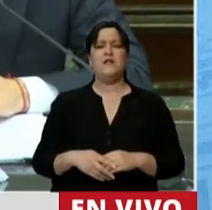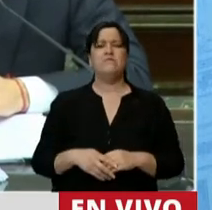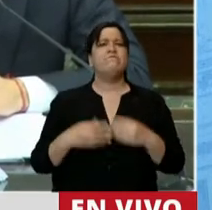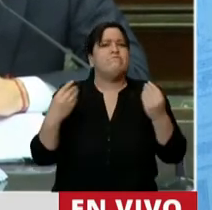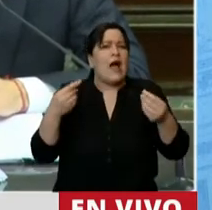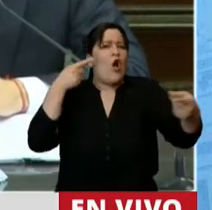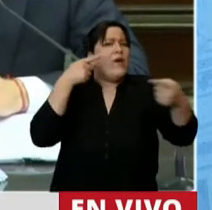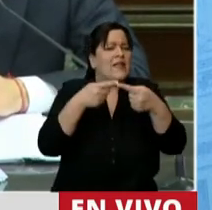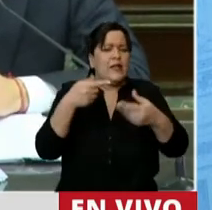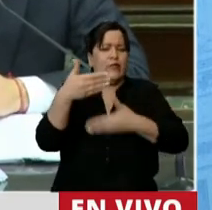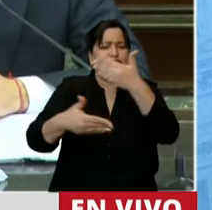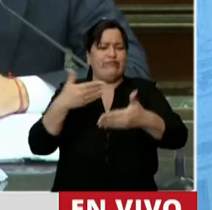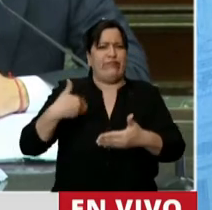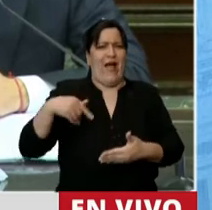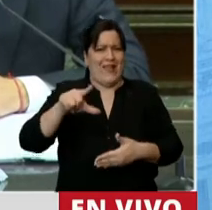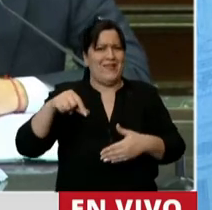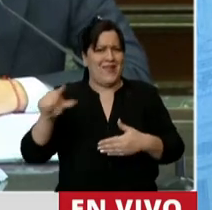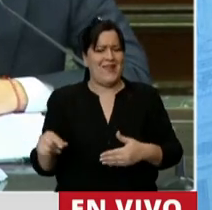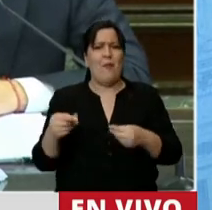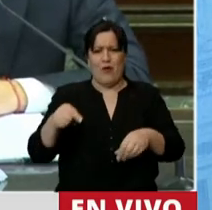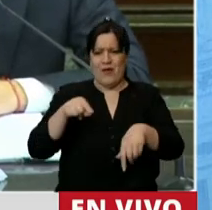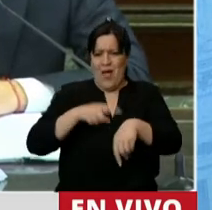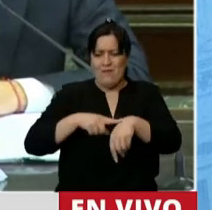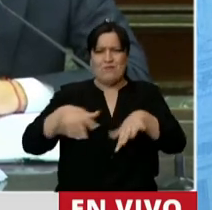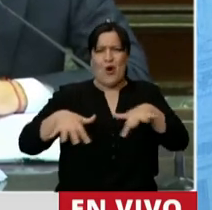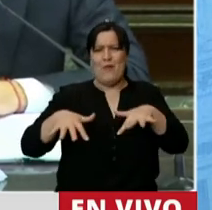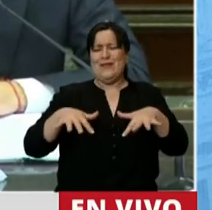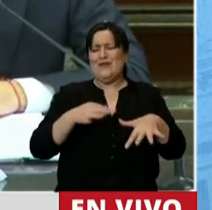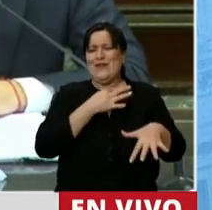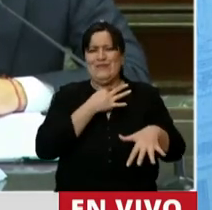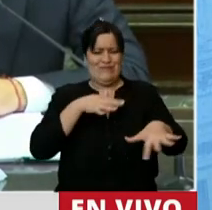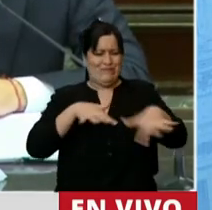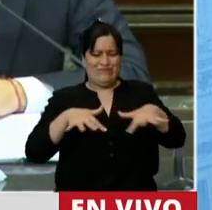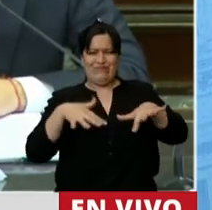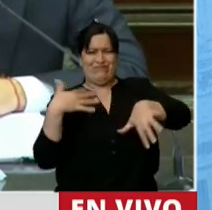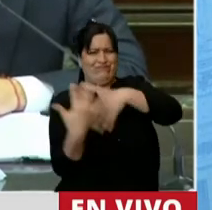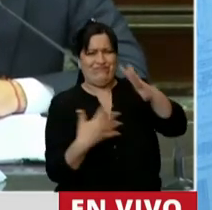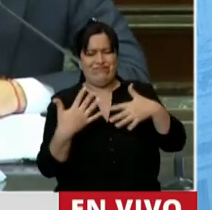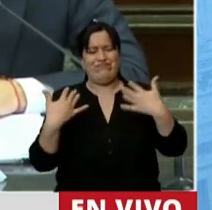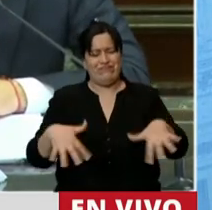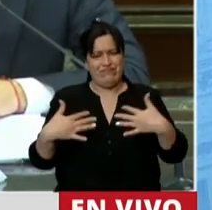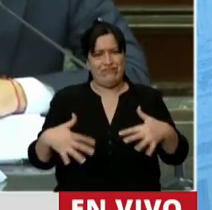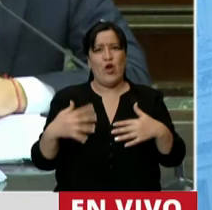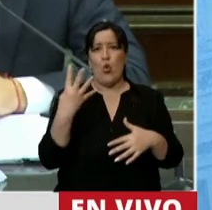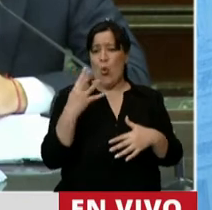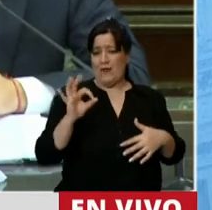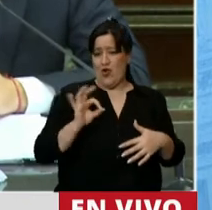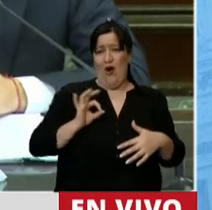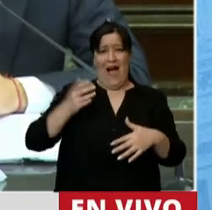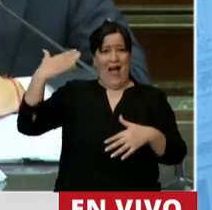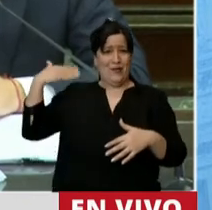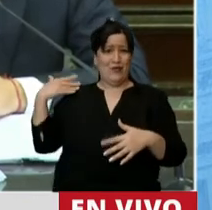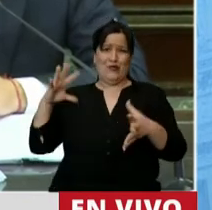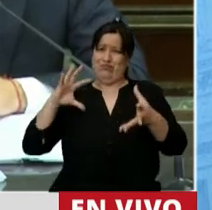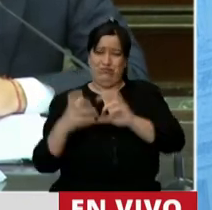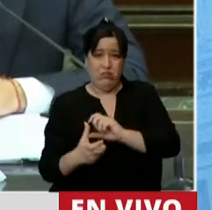sacar a la Argentina de la tremenda crisis económica y social en la que nos marquieron irresponsablemente en los últimos cuatro años, a